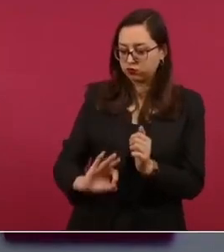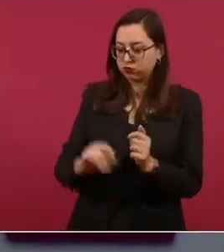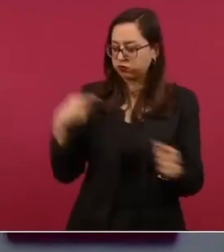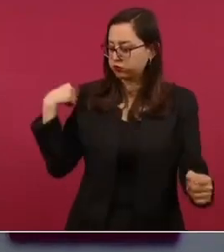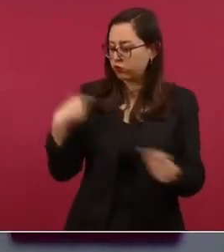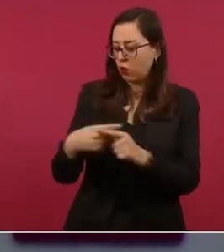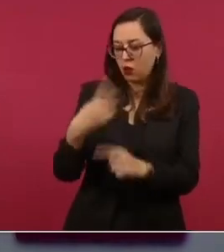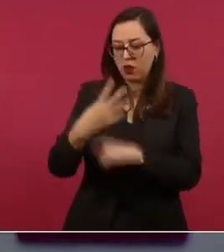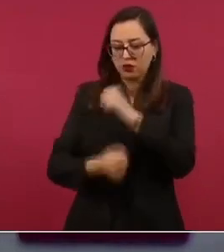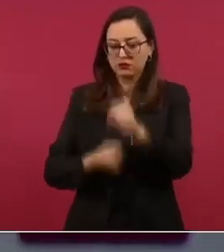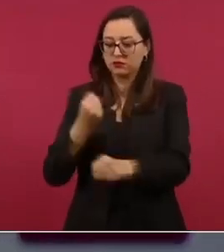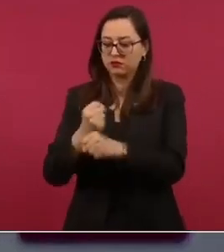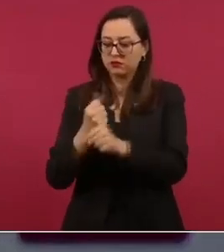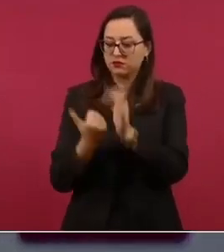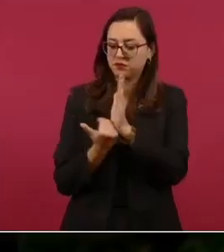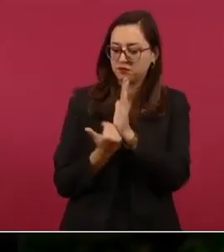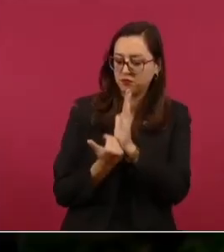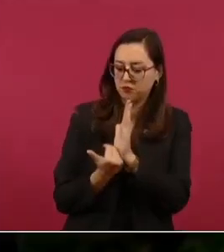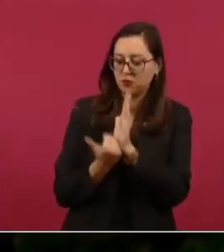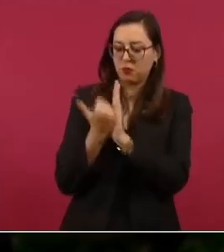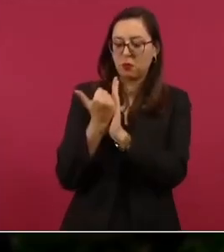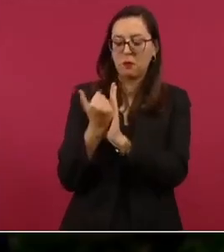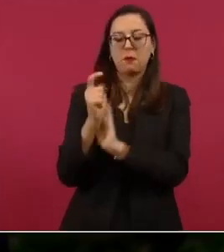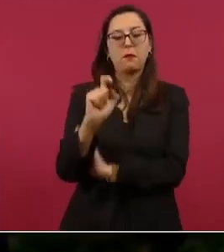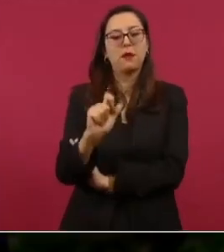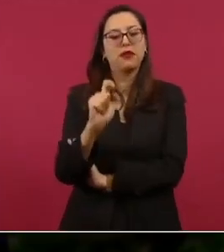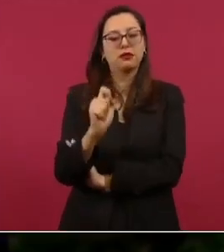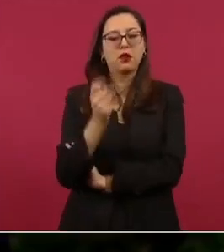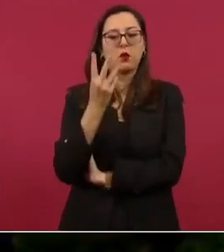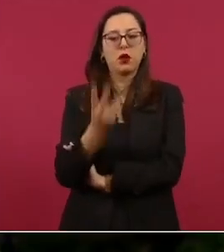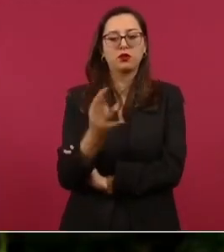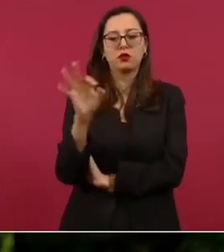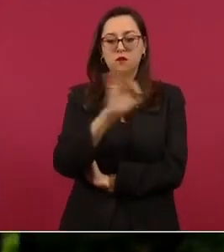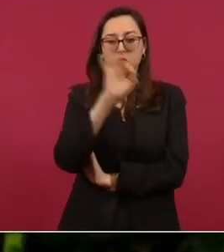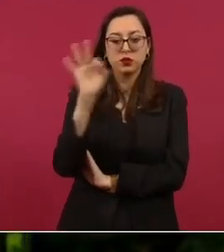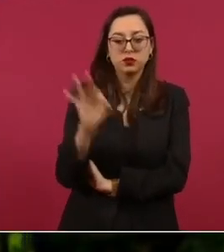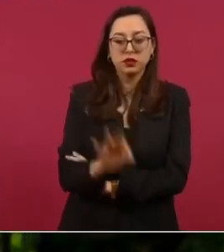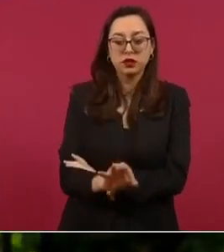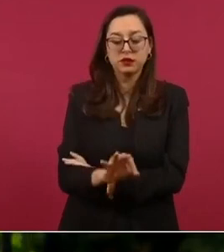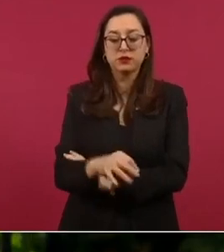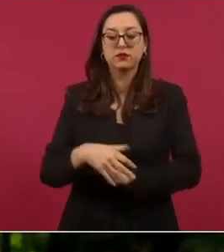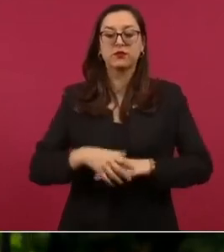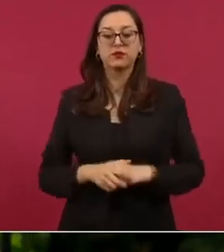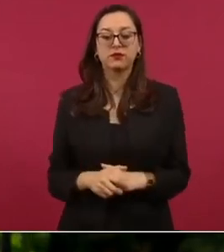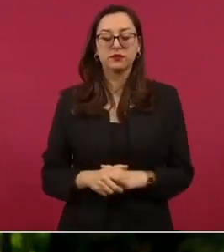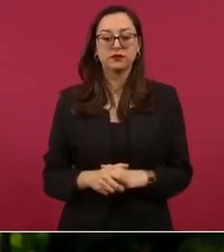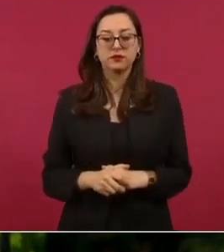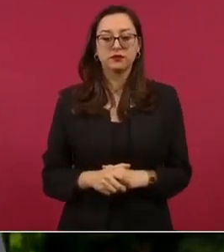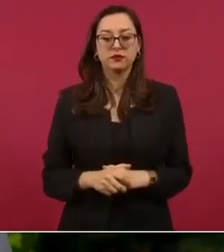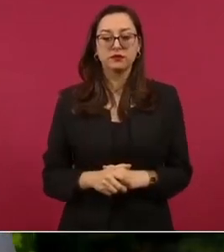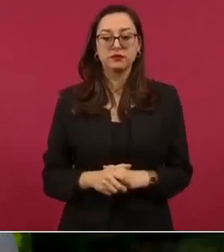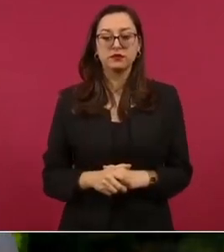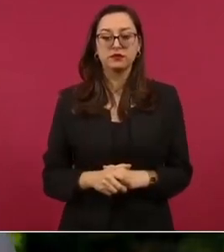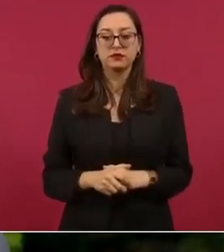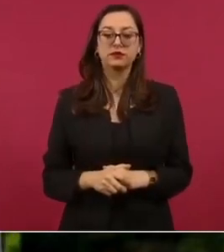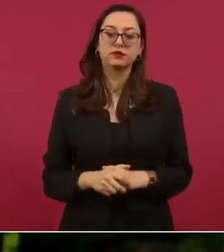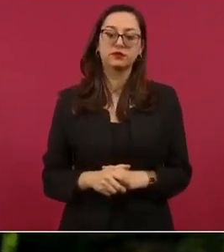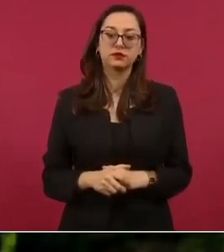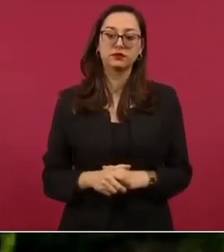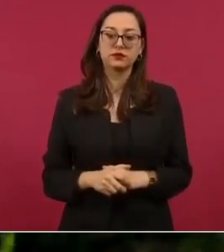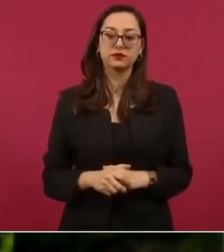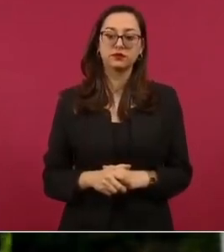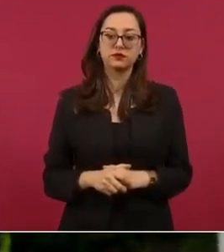gobierno en veinticuatro por ciento se ayuda a doscientas